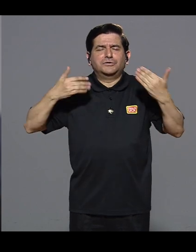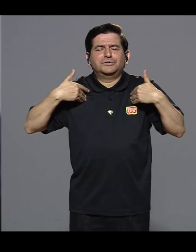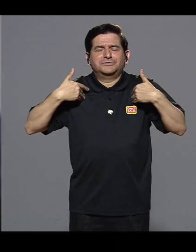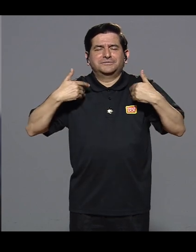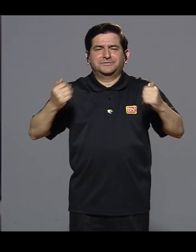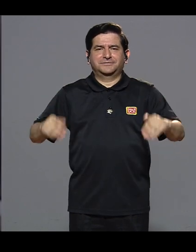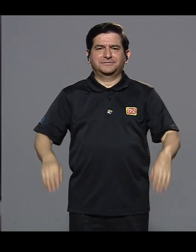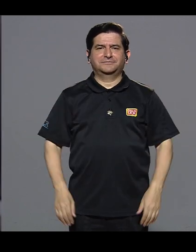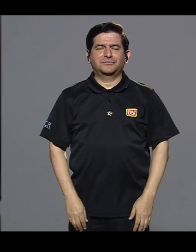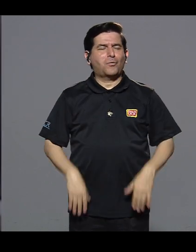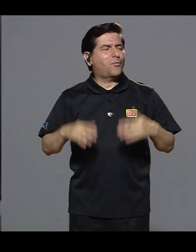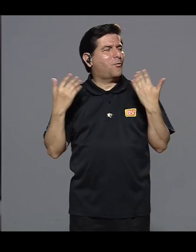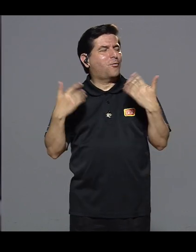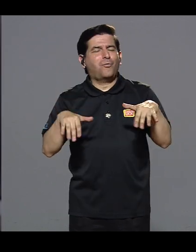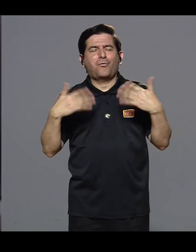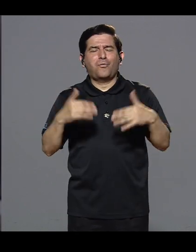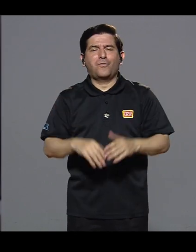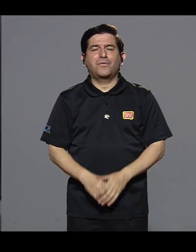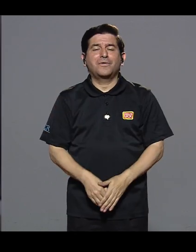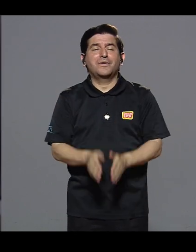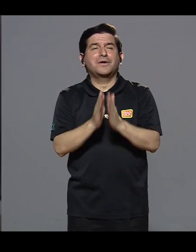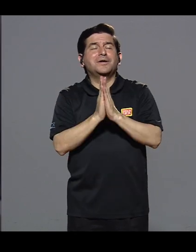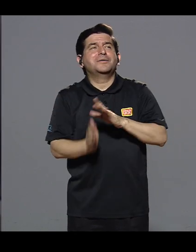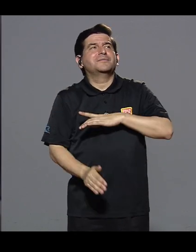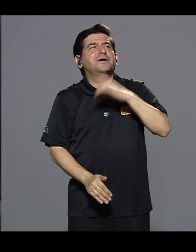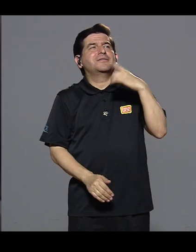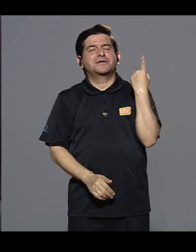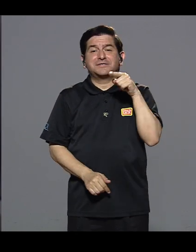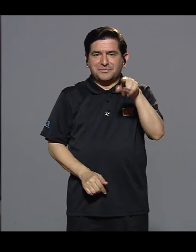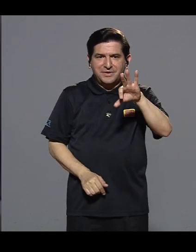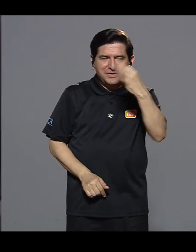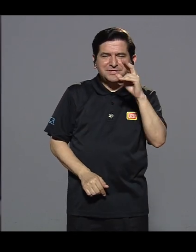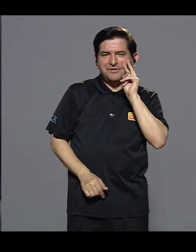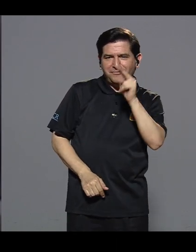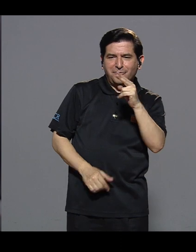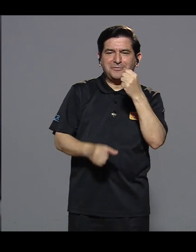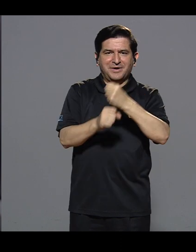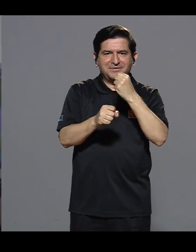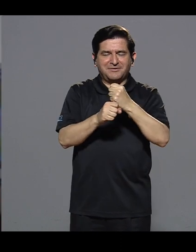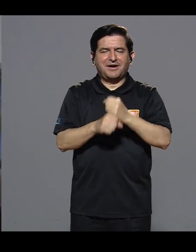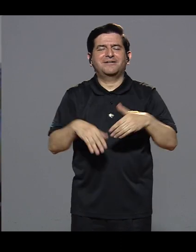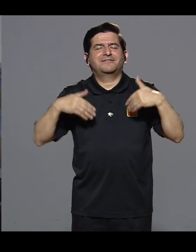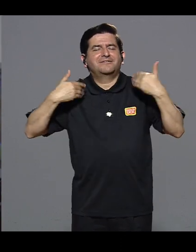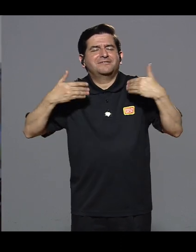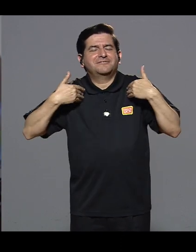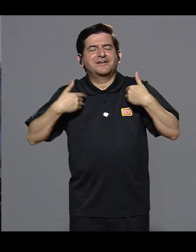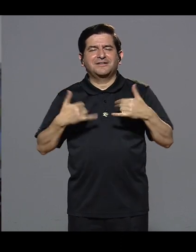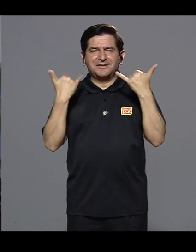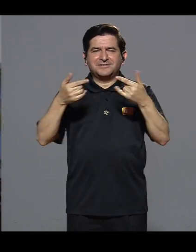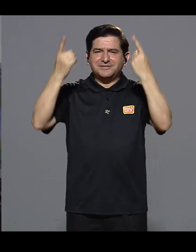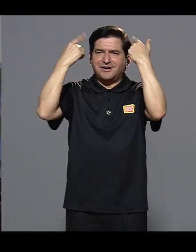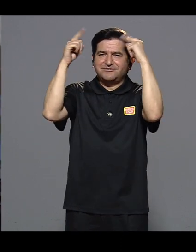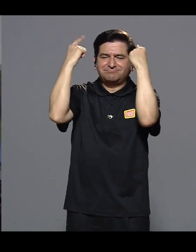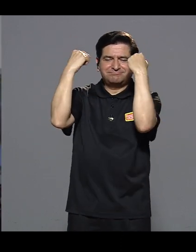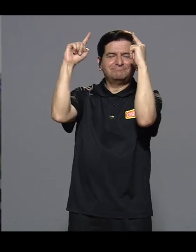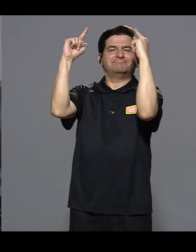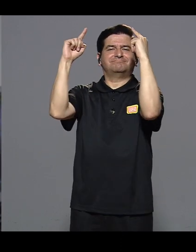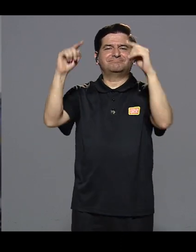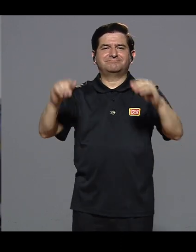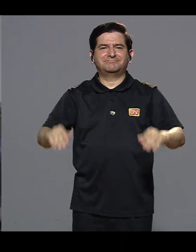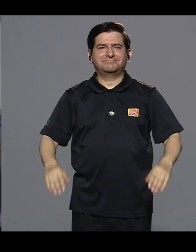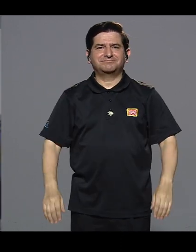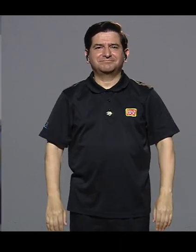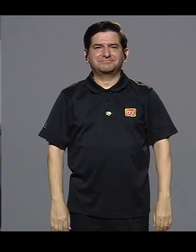Y aquí todos estamos muy contentos y muy felices, demasiado. Y siempre le pido a Dios verlo así, trabajando, él feliz,